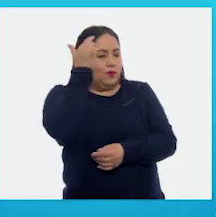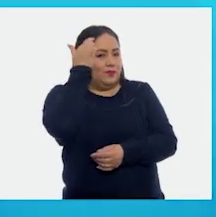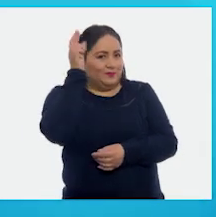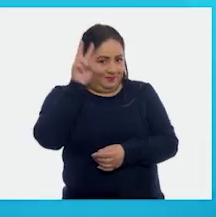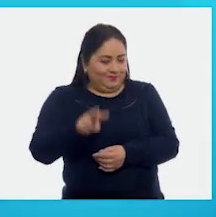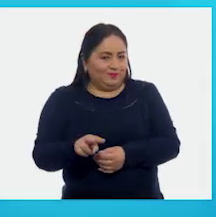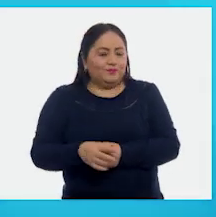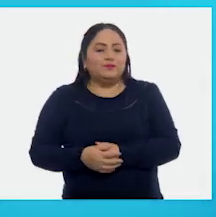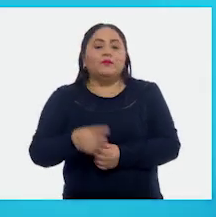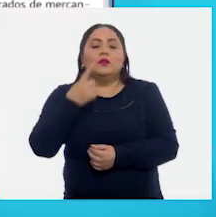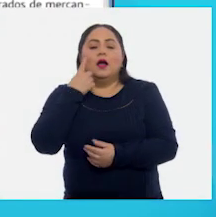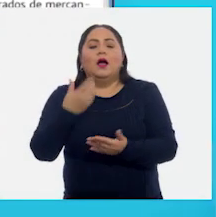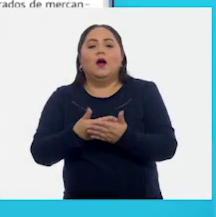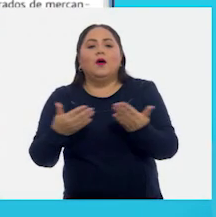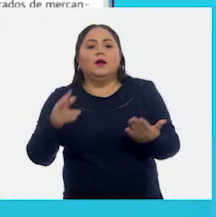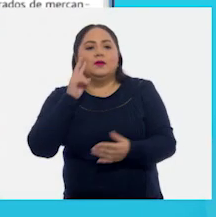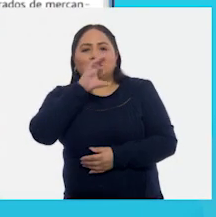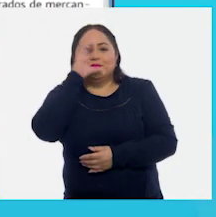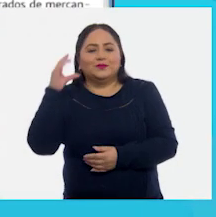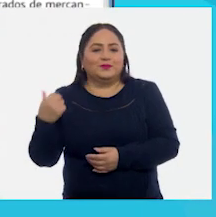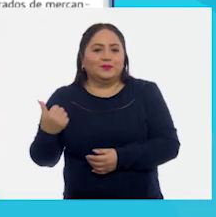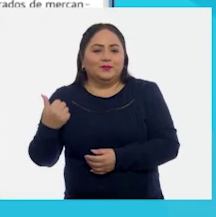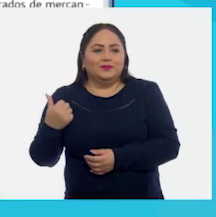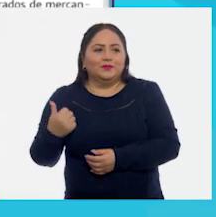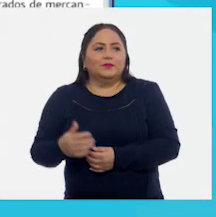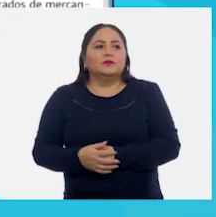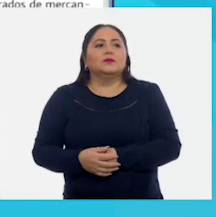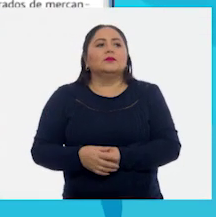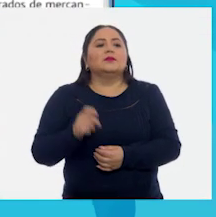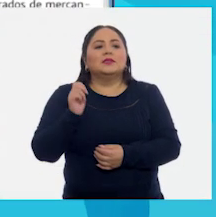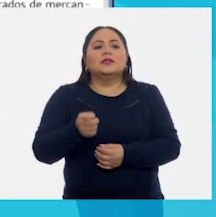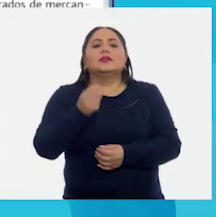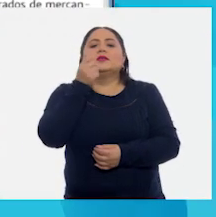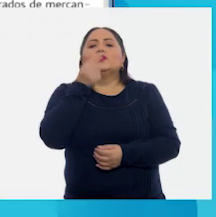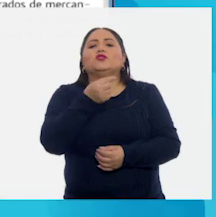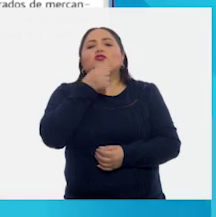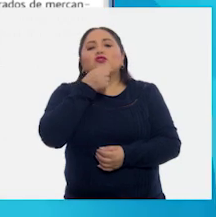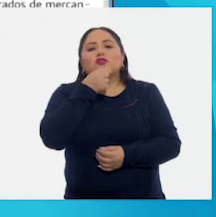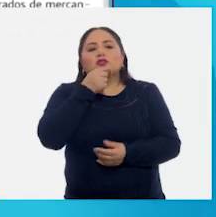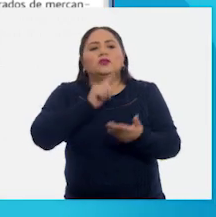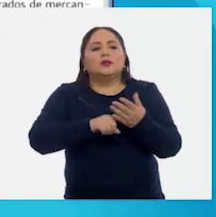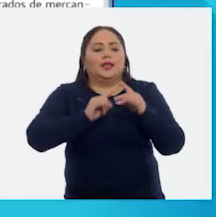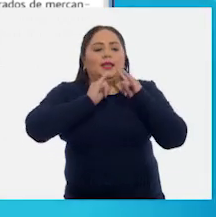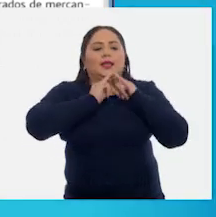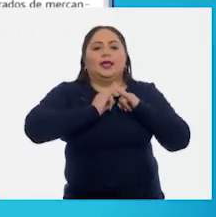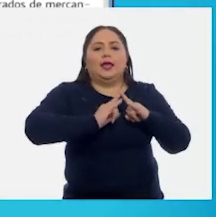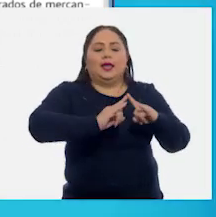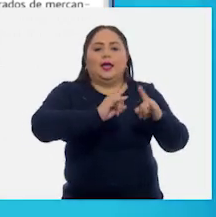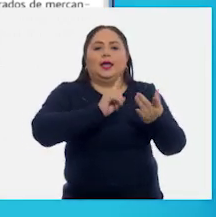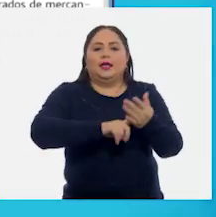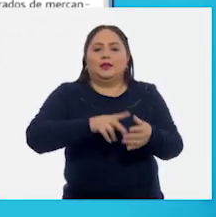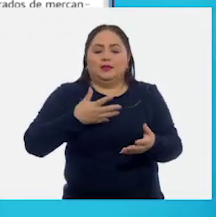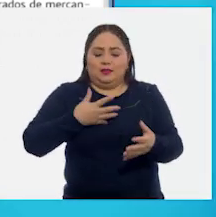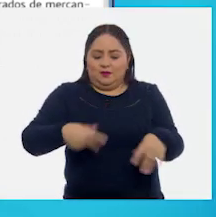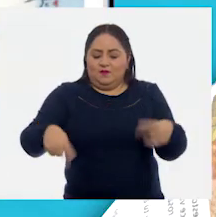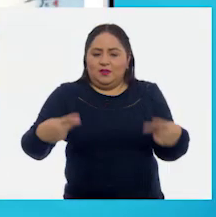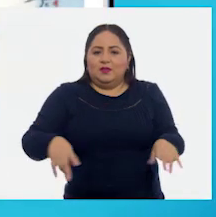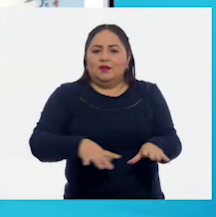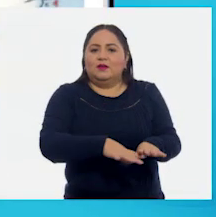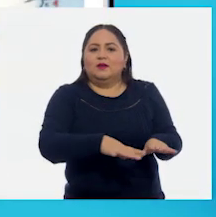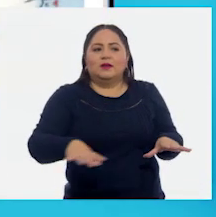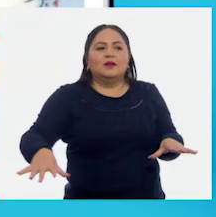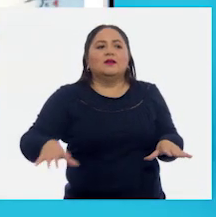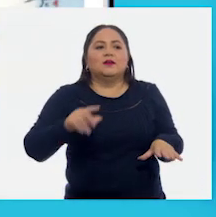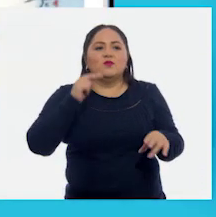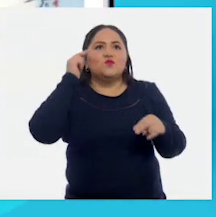¿verdad? A ver, vamos a ver las imágenes. Bueno, pues es una niña que está en un tianguis, que tiene un puesto y está vendiendo